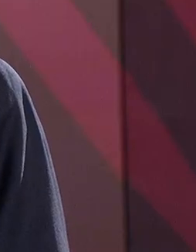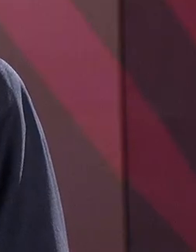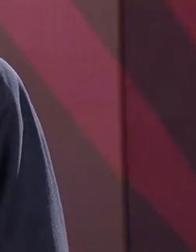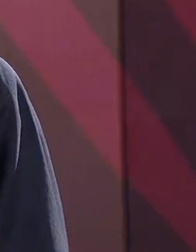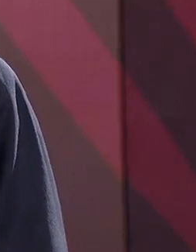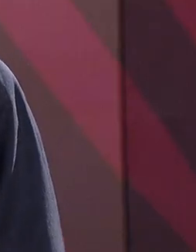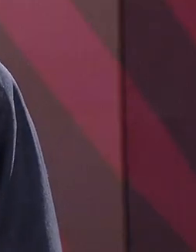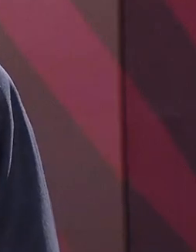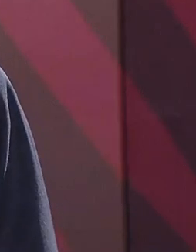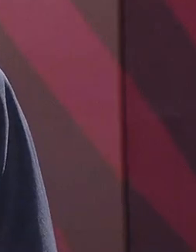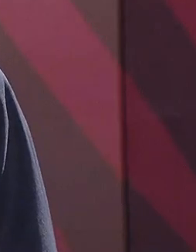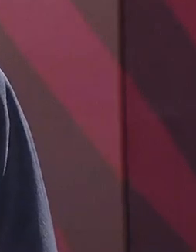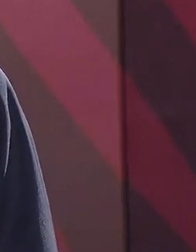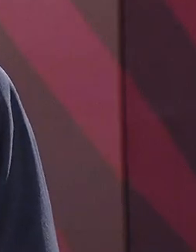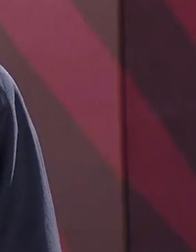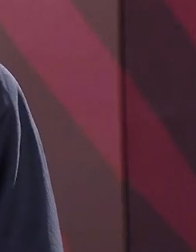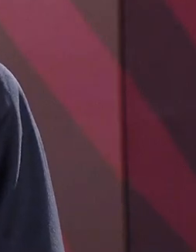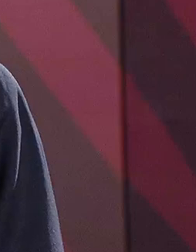silencio